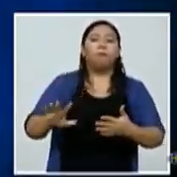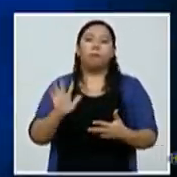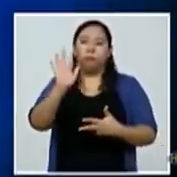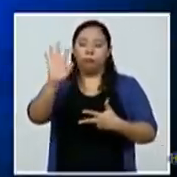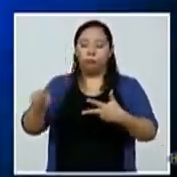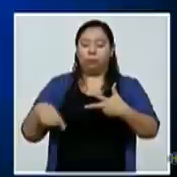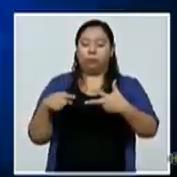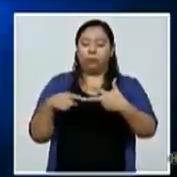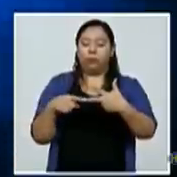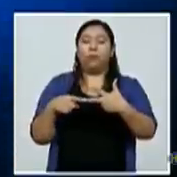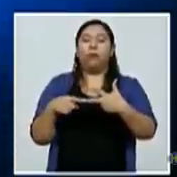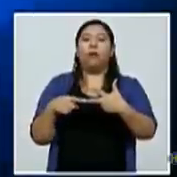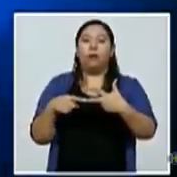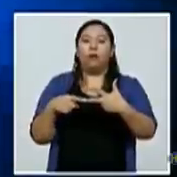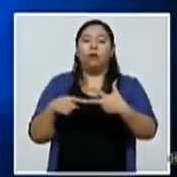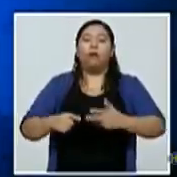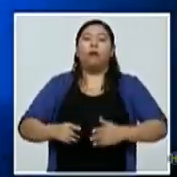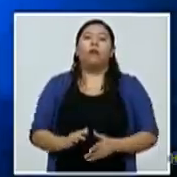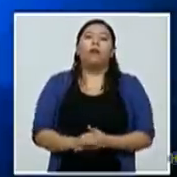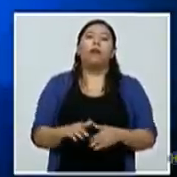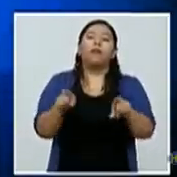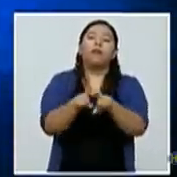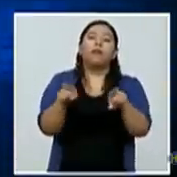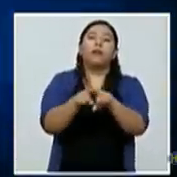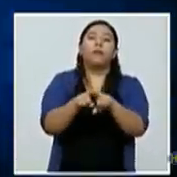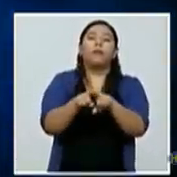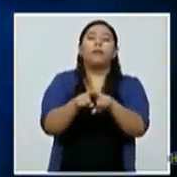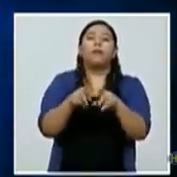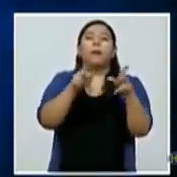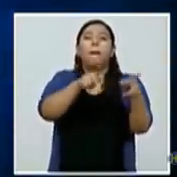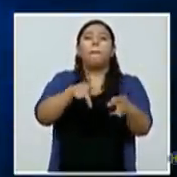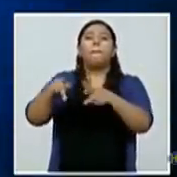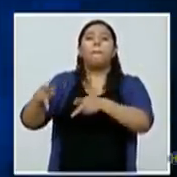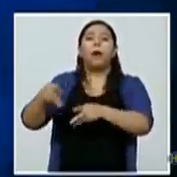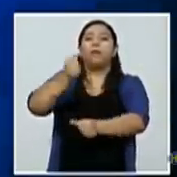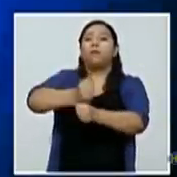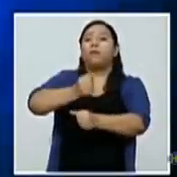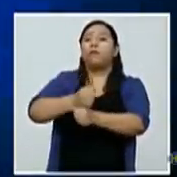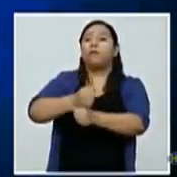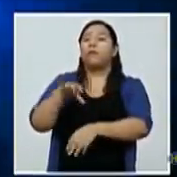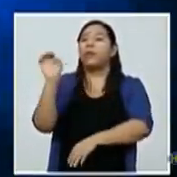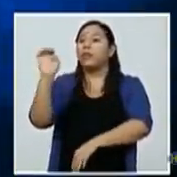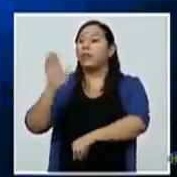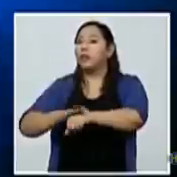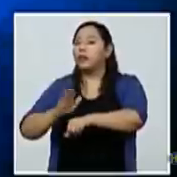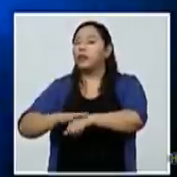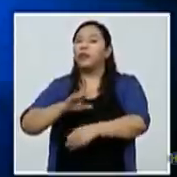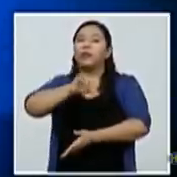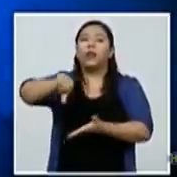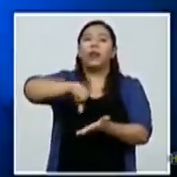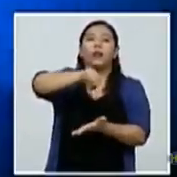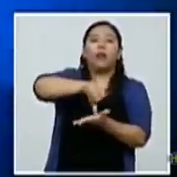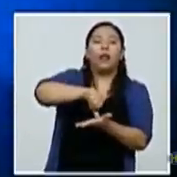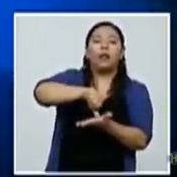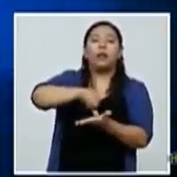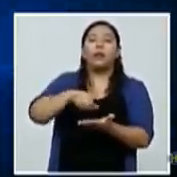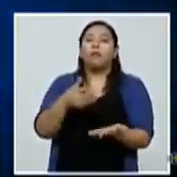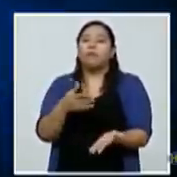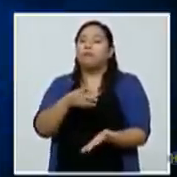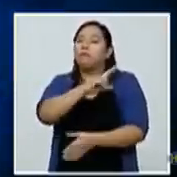excepción a estas medidas aplican al personal que conforman Sinajer, personal de salud, alcaldías municipales,